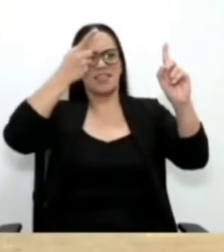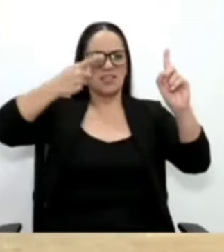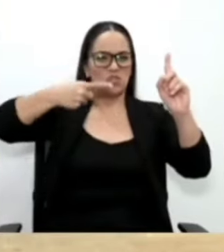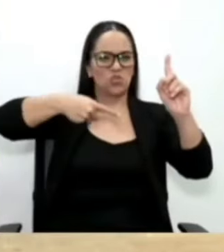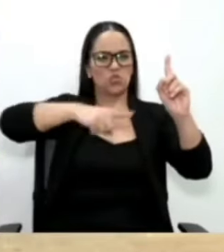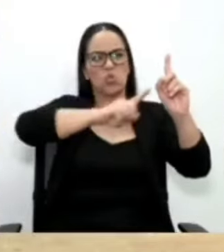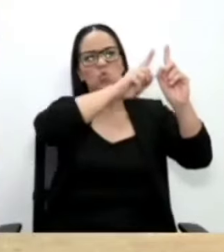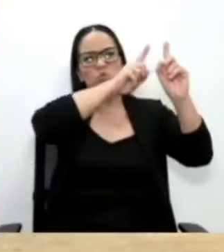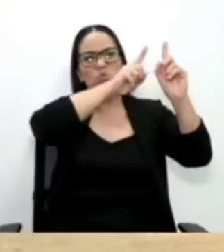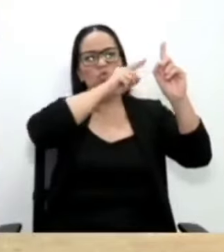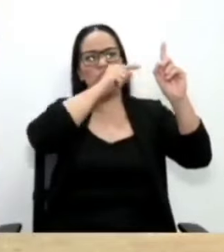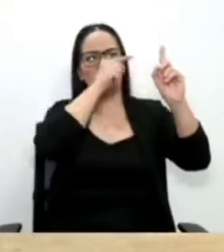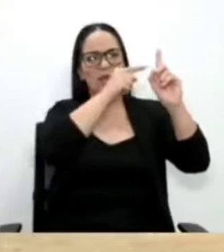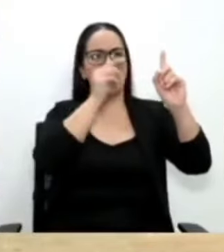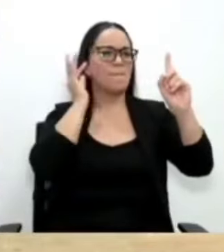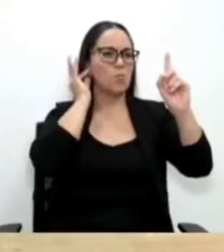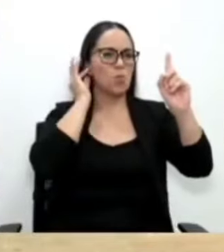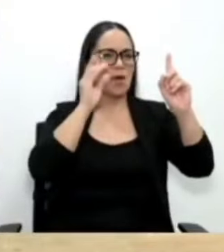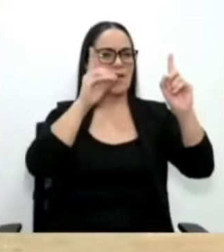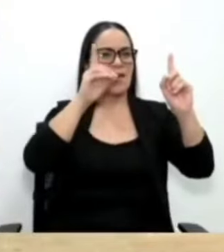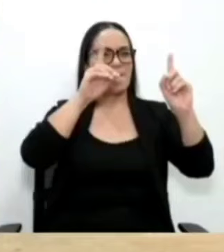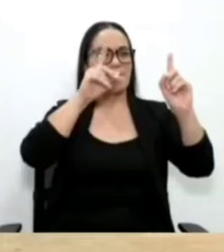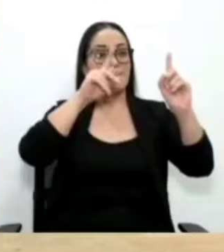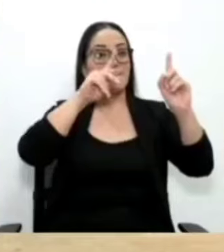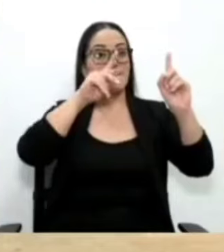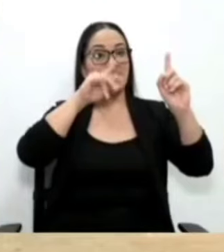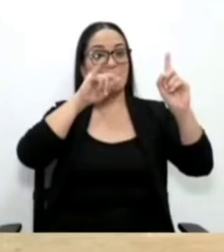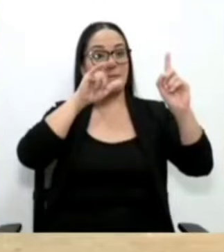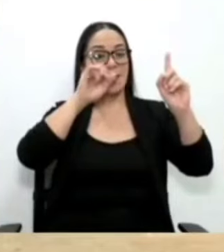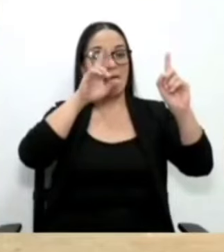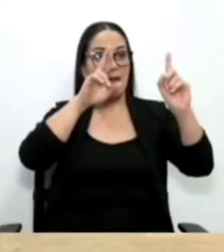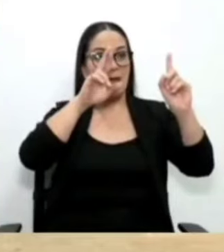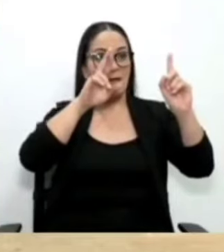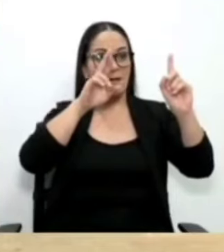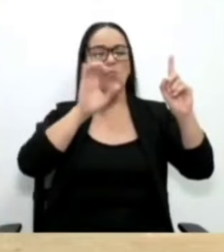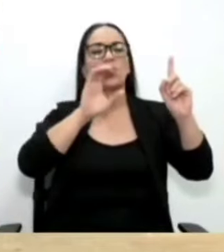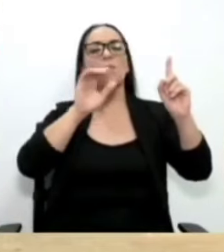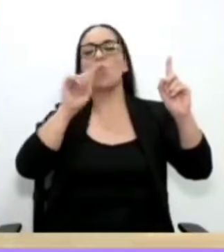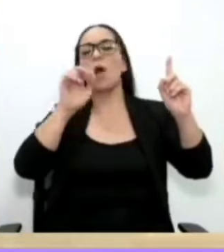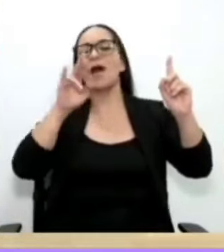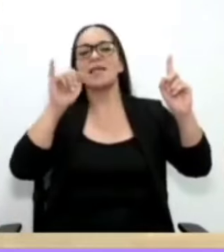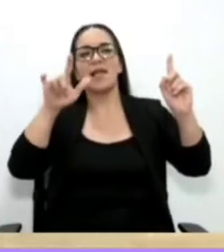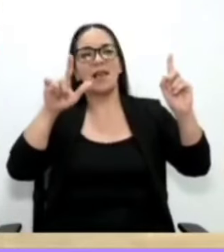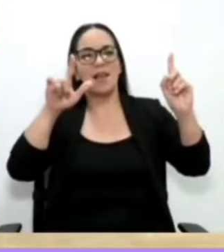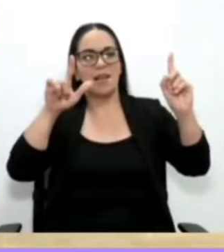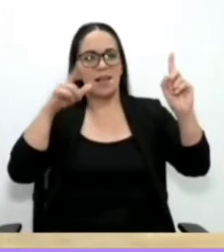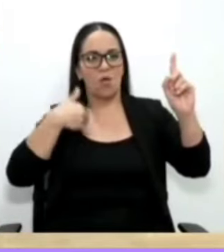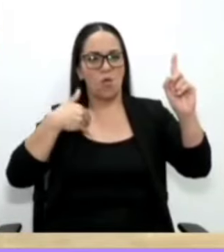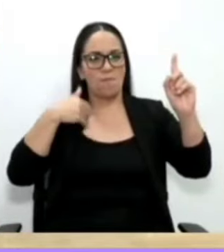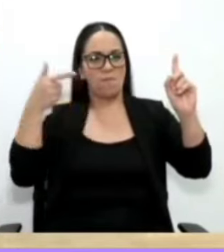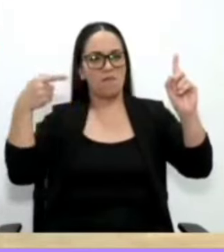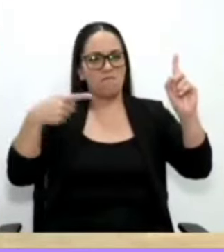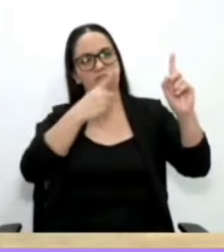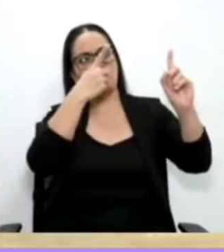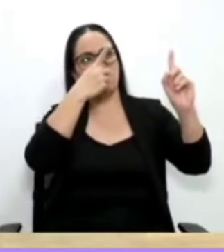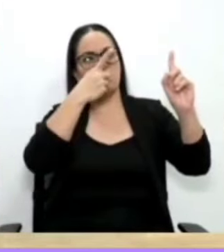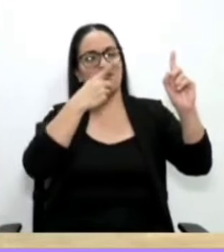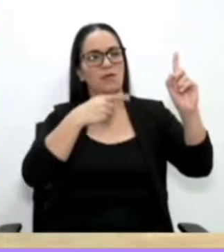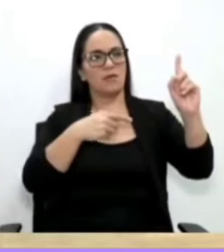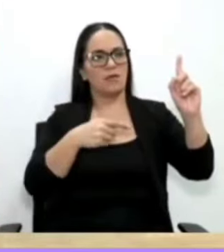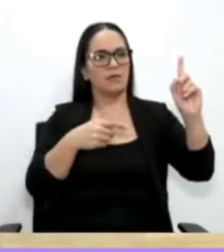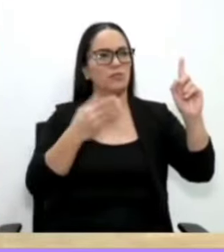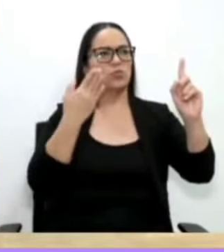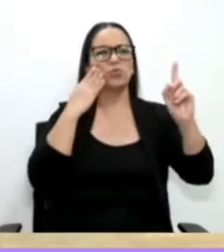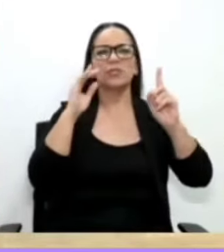de gente como Ariel Robles, que es un misógeno, yo no sé cuál es la